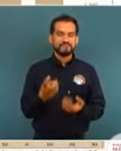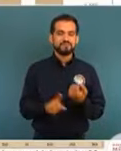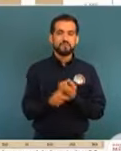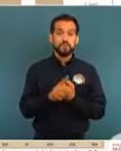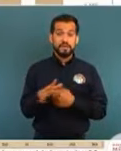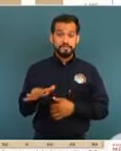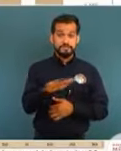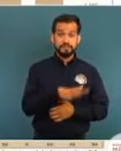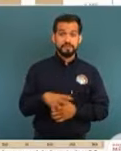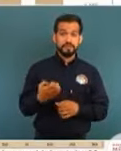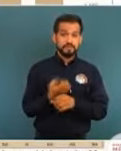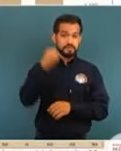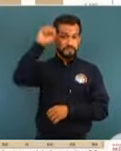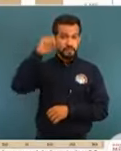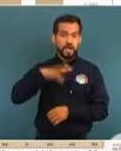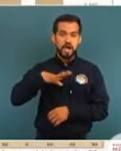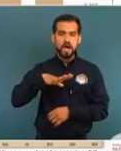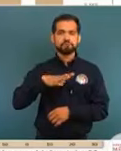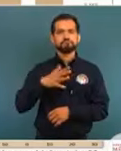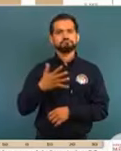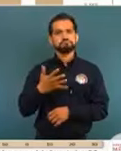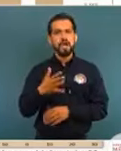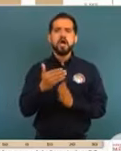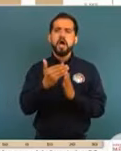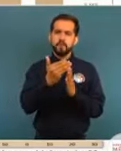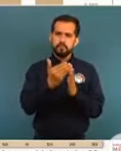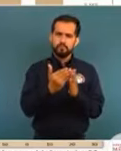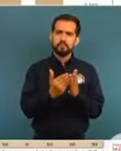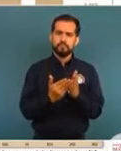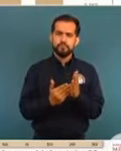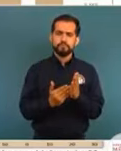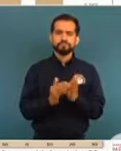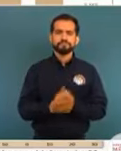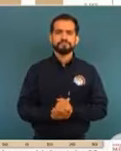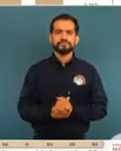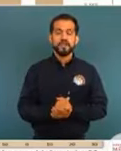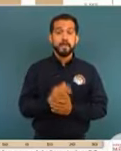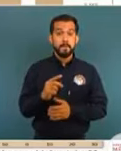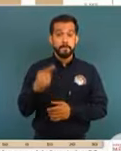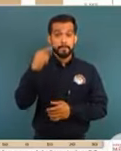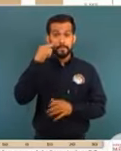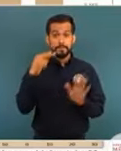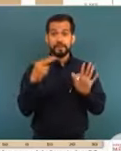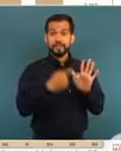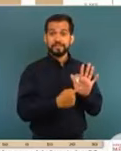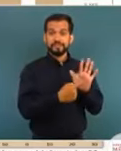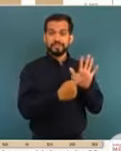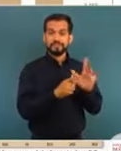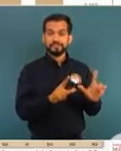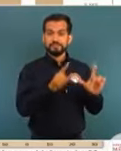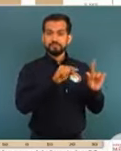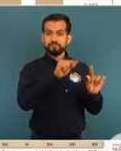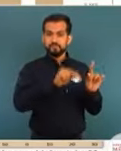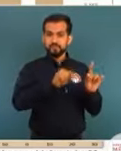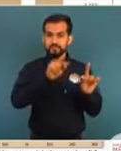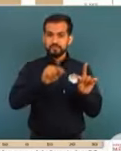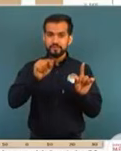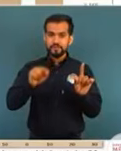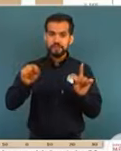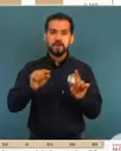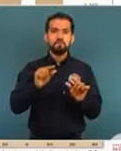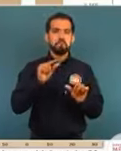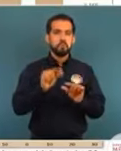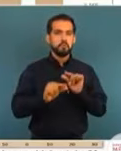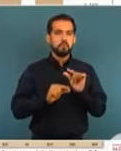el Estado registra una tendencia también a la baja. Lo vemos aquí en las gráficas,